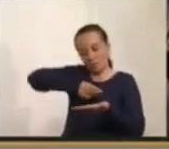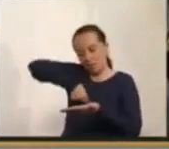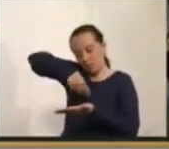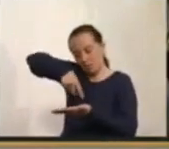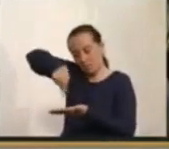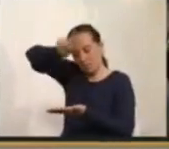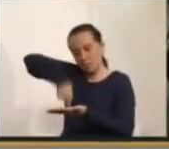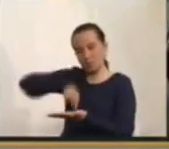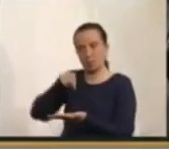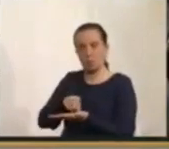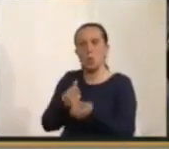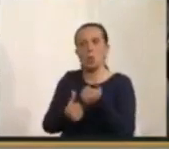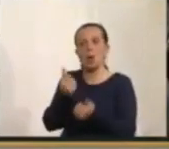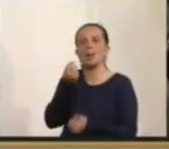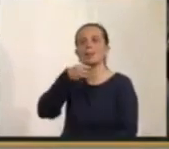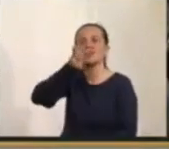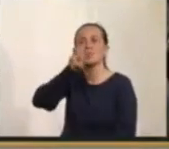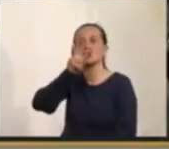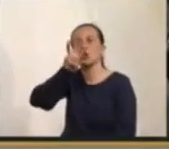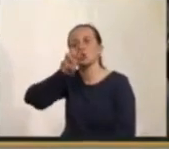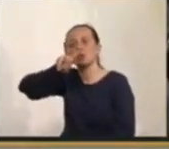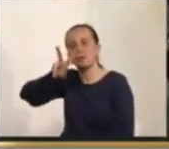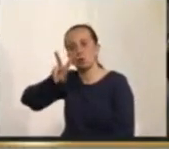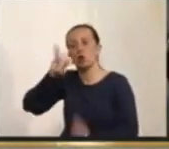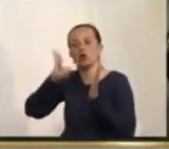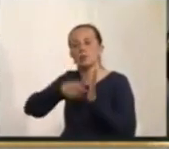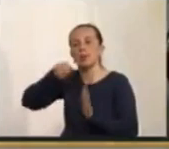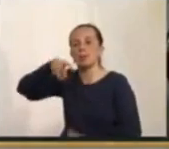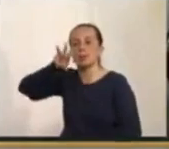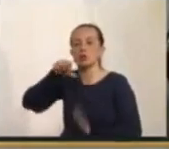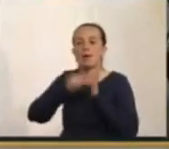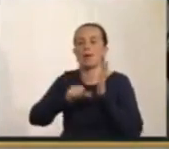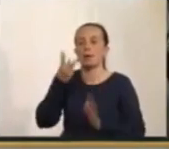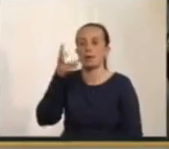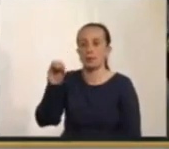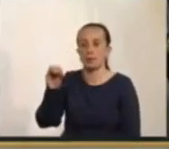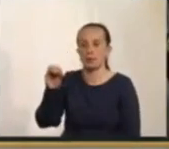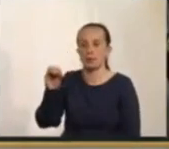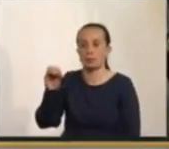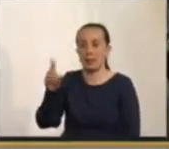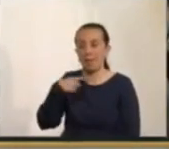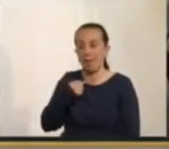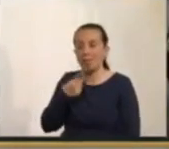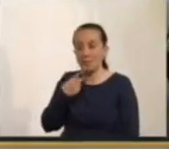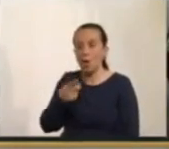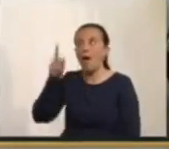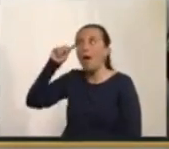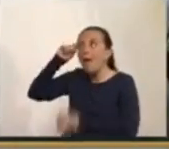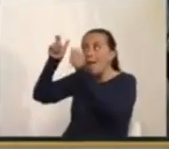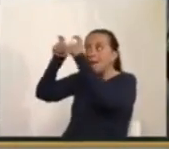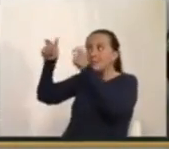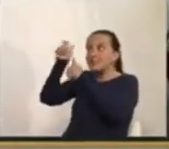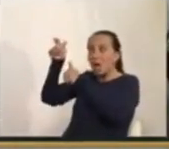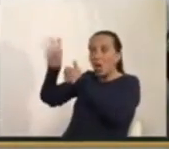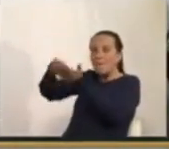1882 de 2018, artículo 20, dijo que el Estado tiene que pagar